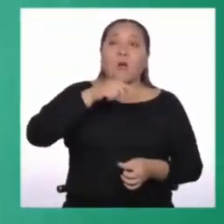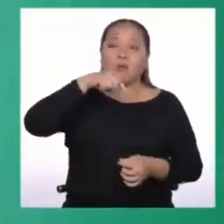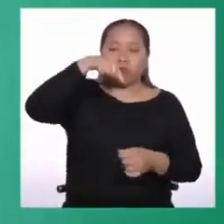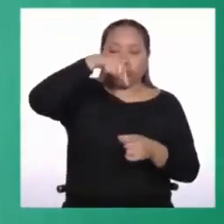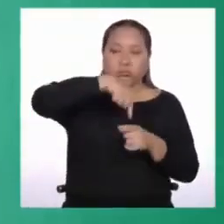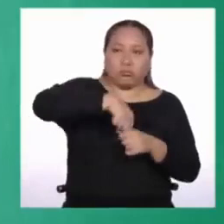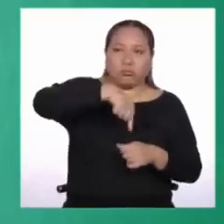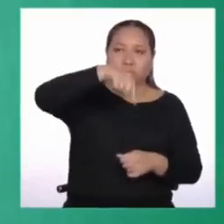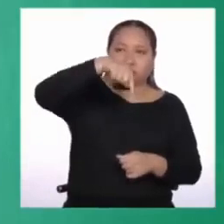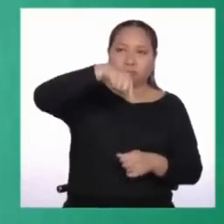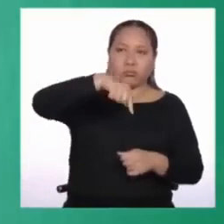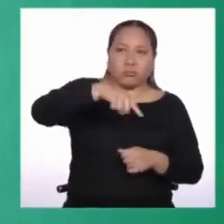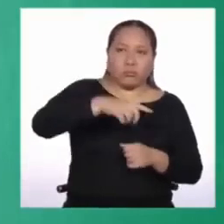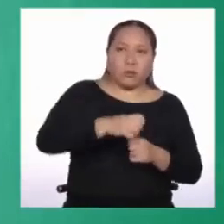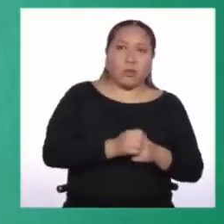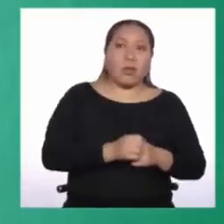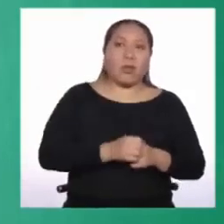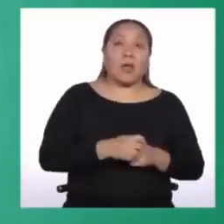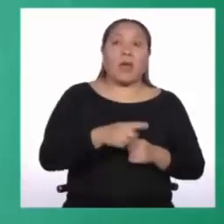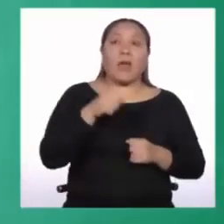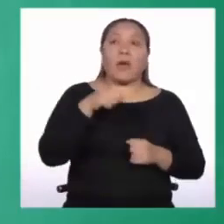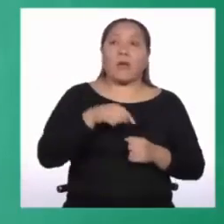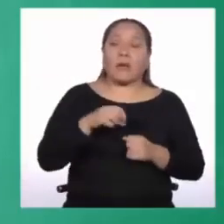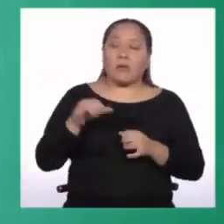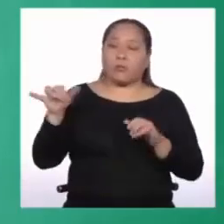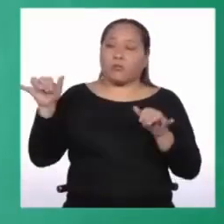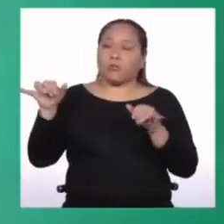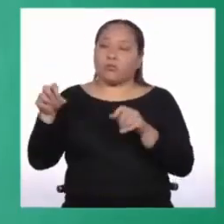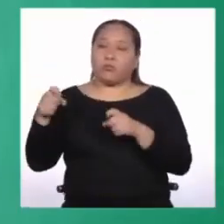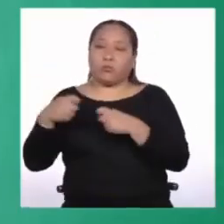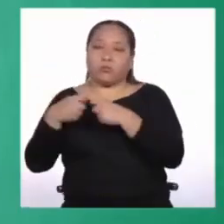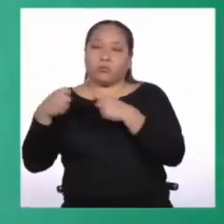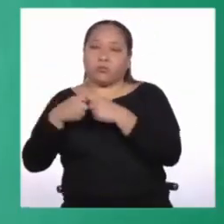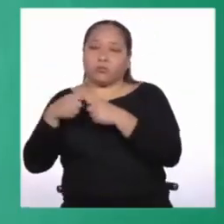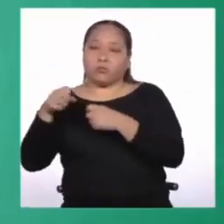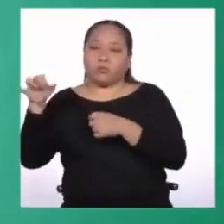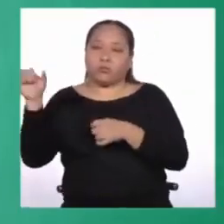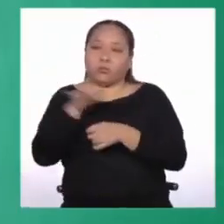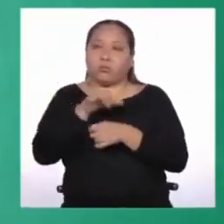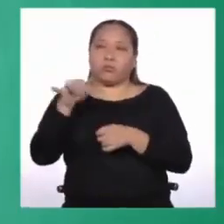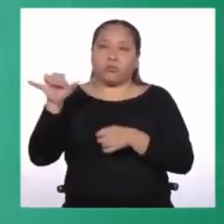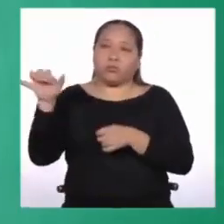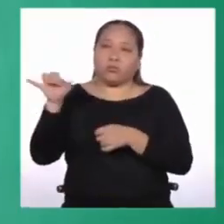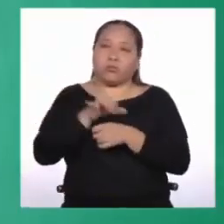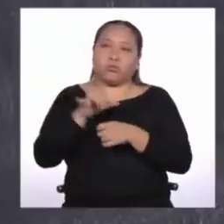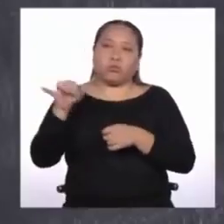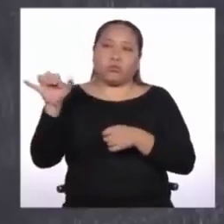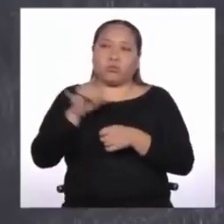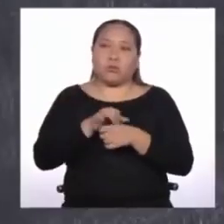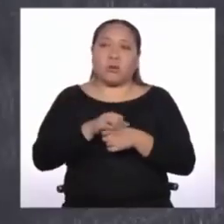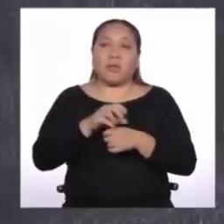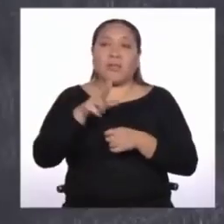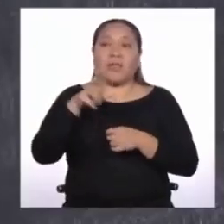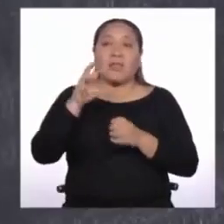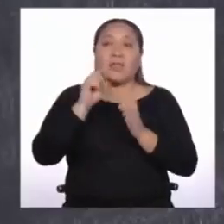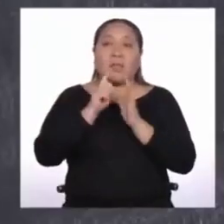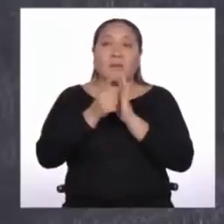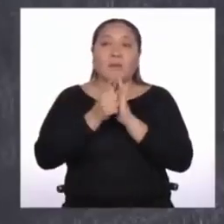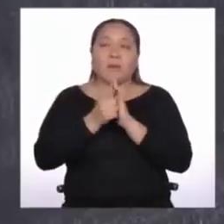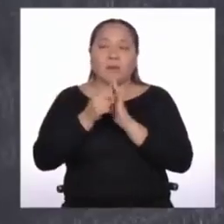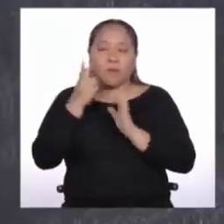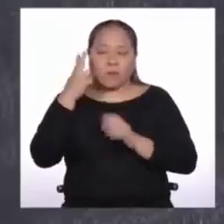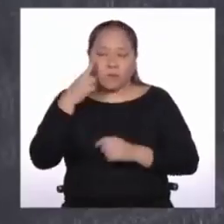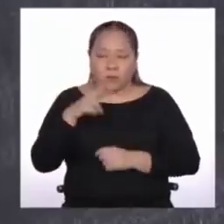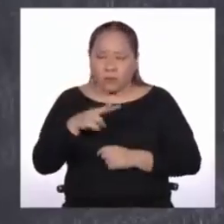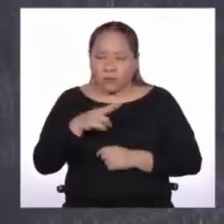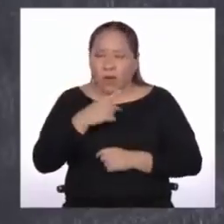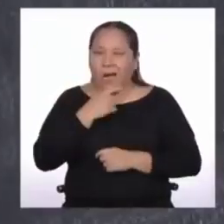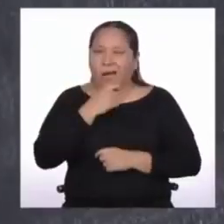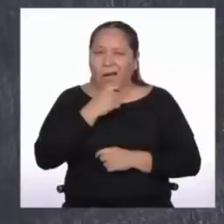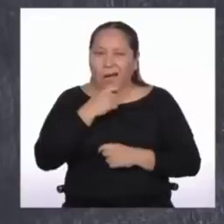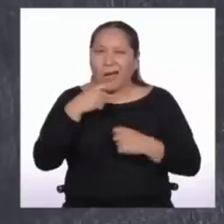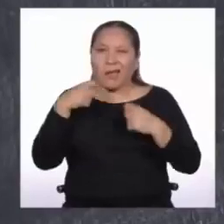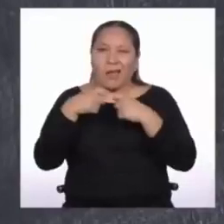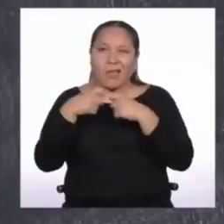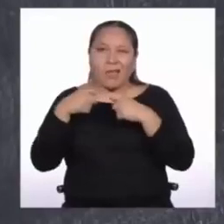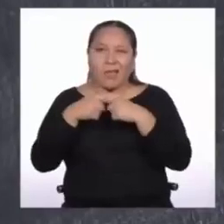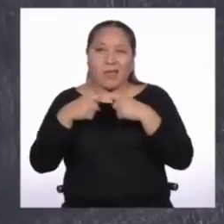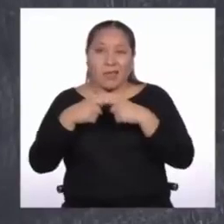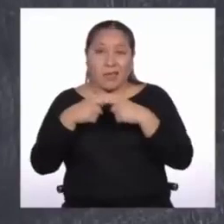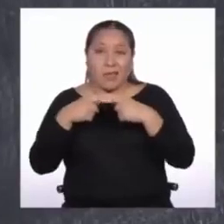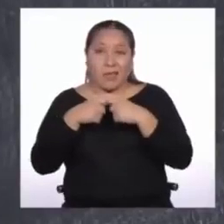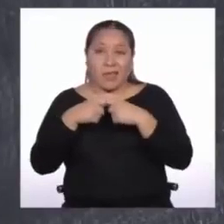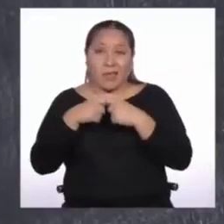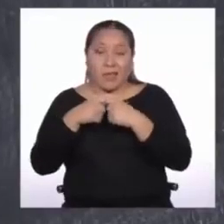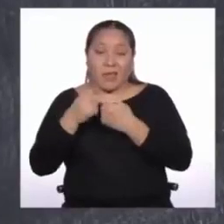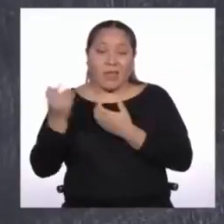A partir de ahí, dedujo que la energía eléctrica